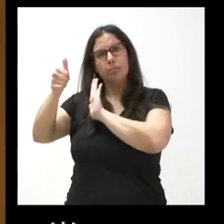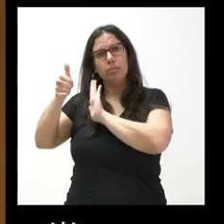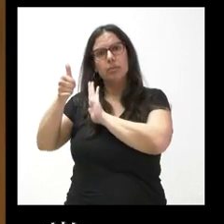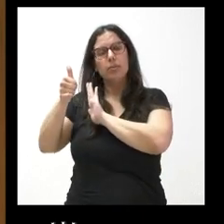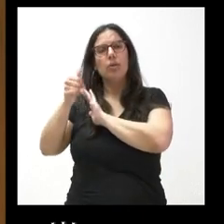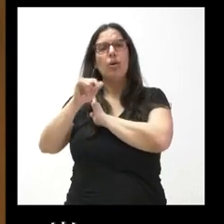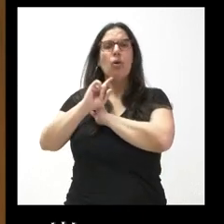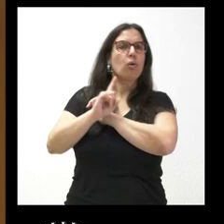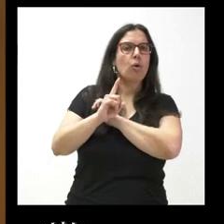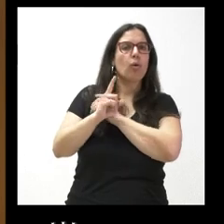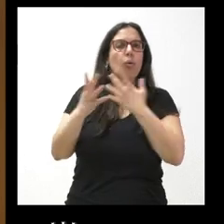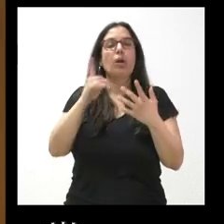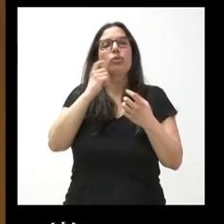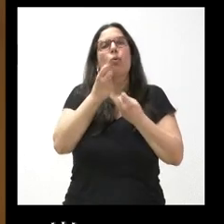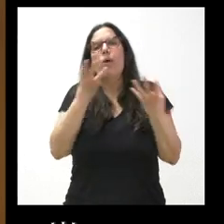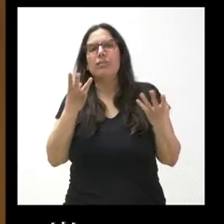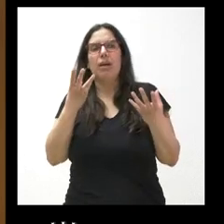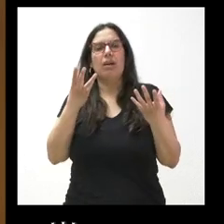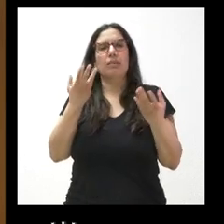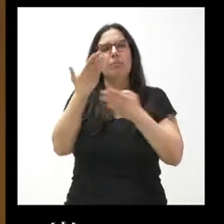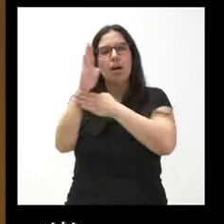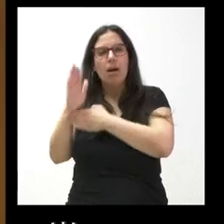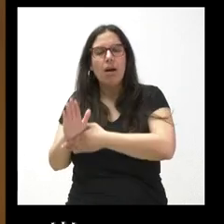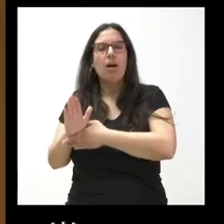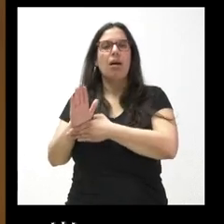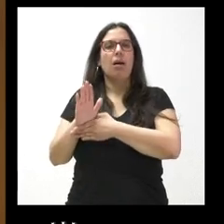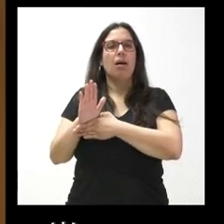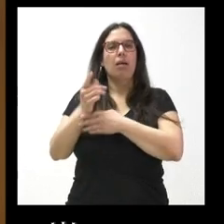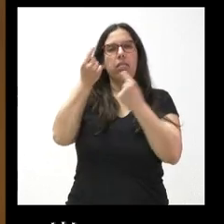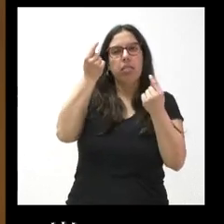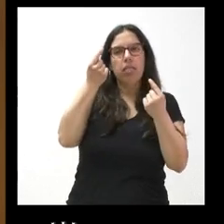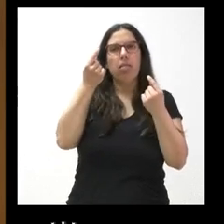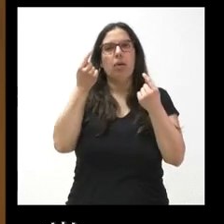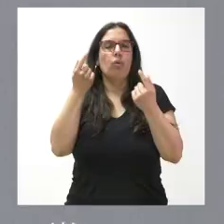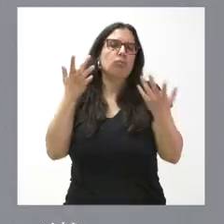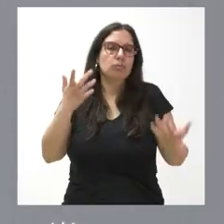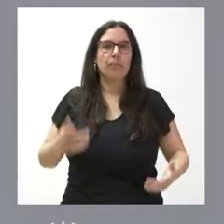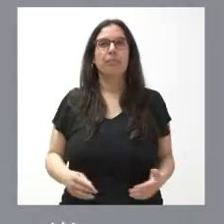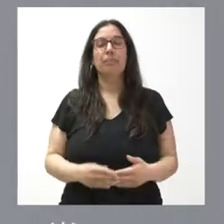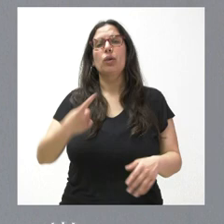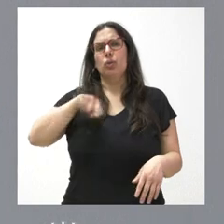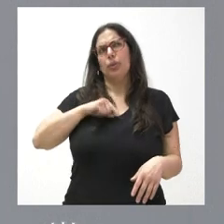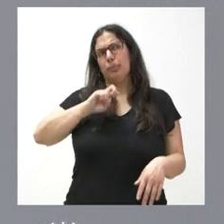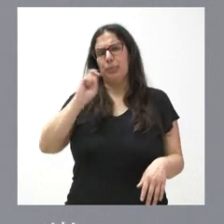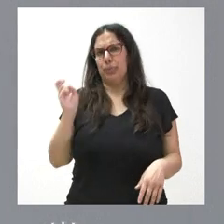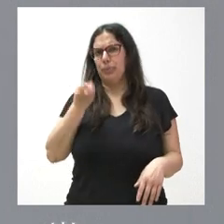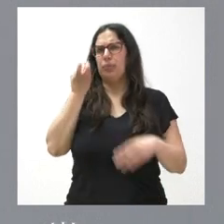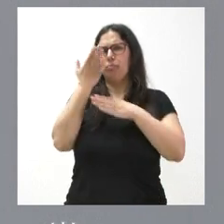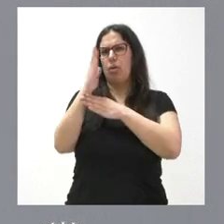No sé cuántas ha presentado, si nos puede dar el número y si son muy exhaustivas, pues no nos lo diga. Presentamos unas cuantas. Creo que